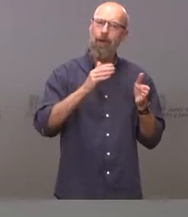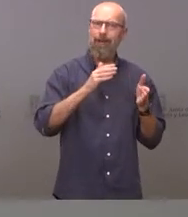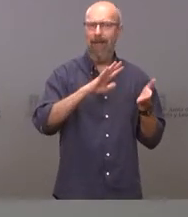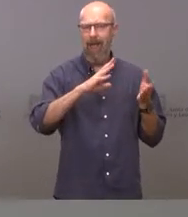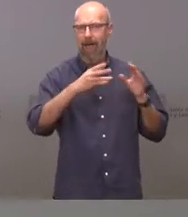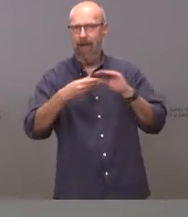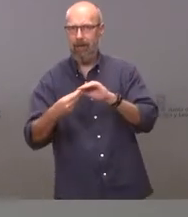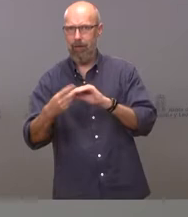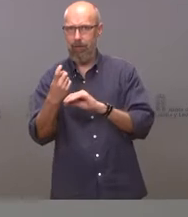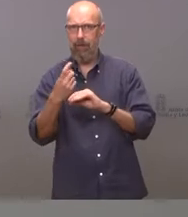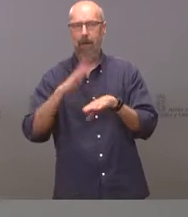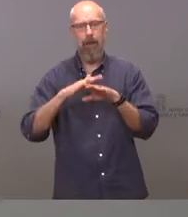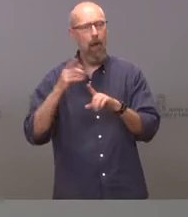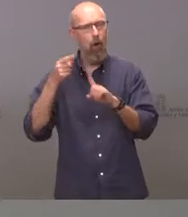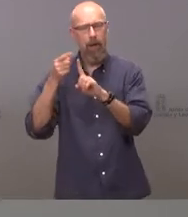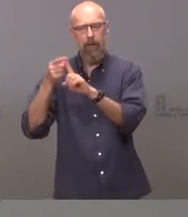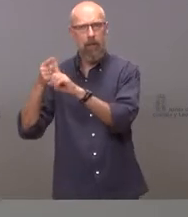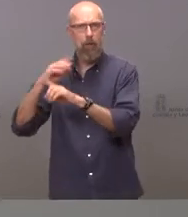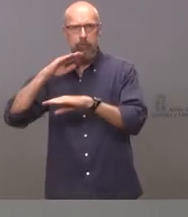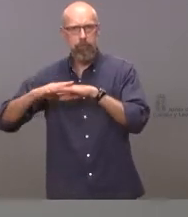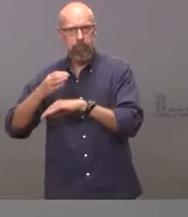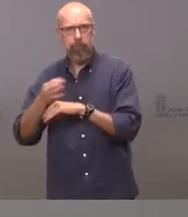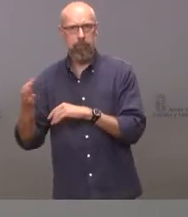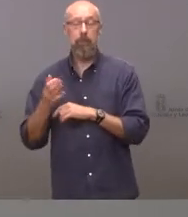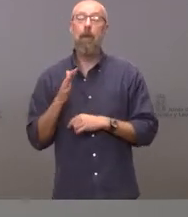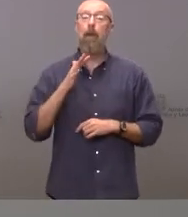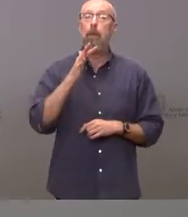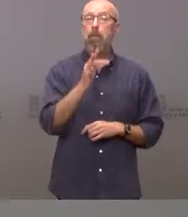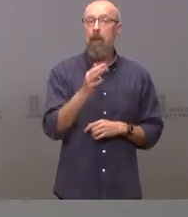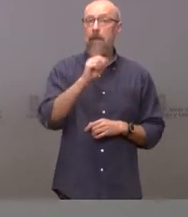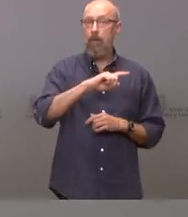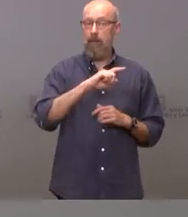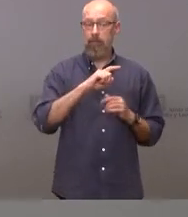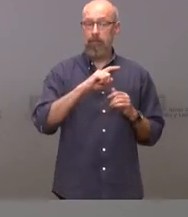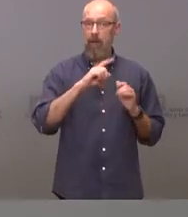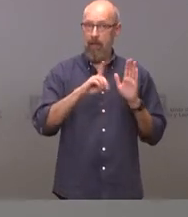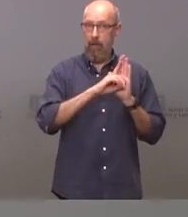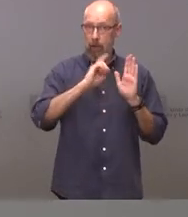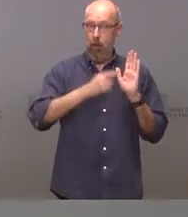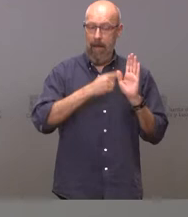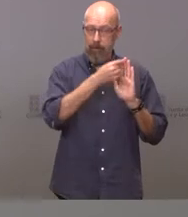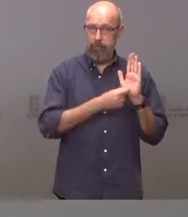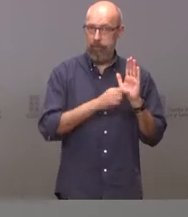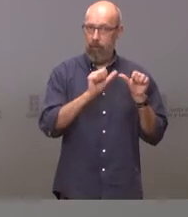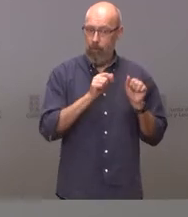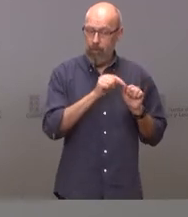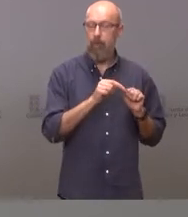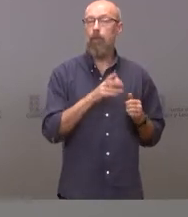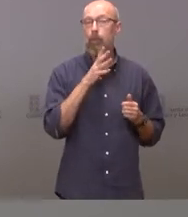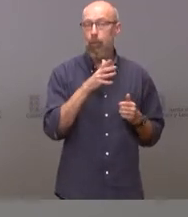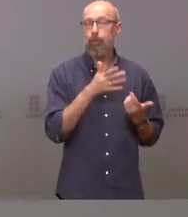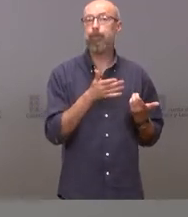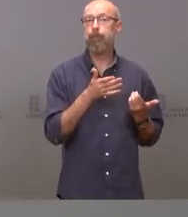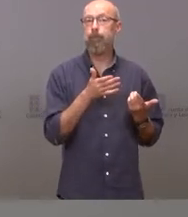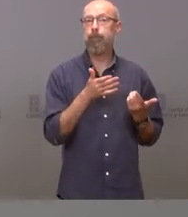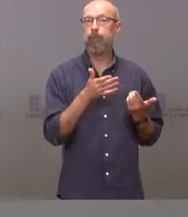lograr los objetivos que pretendemos. También, al tratarse de un decreto ley, quiero poner de manifiesto que esta cuestión va a